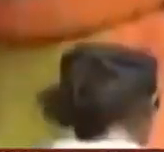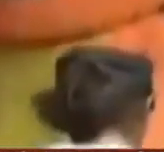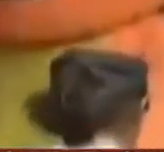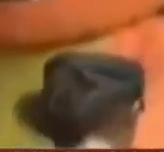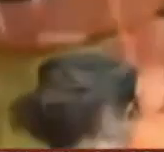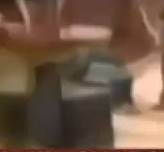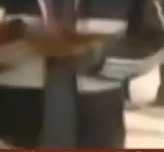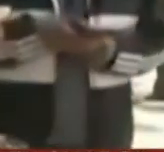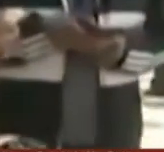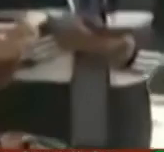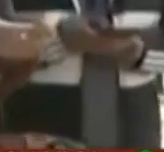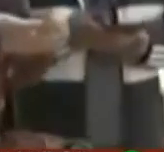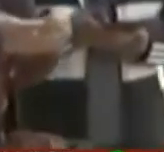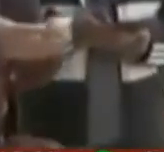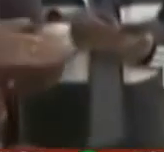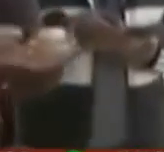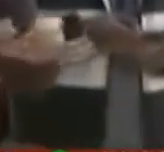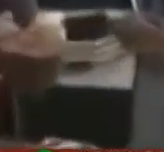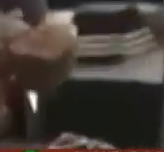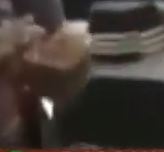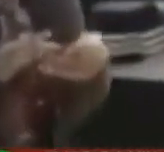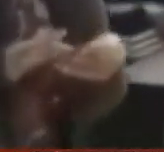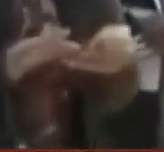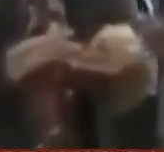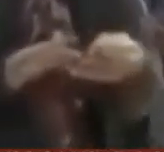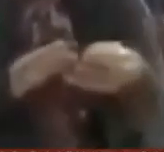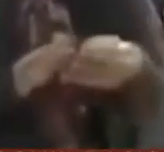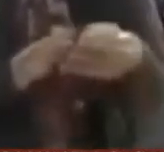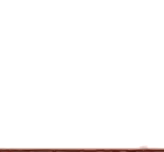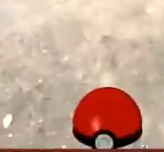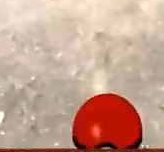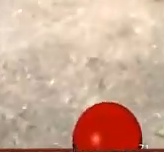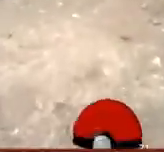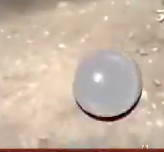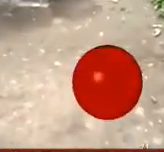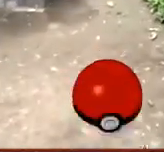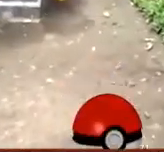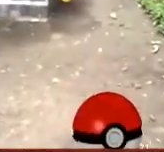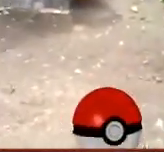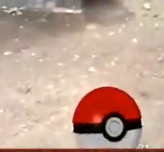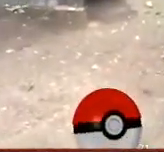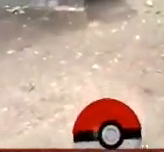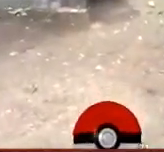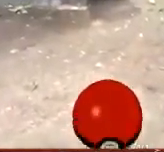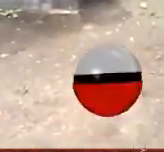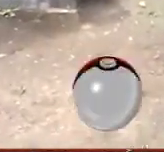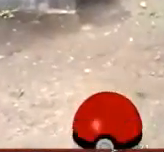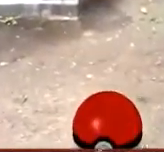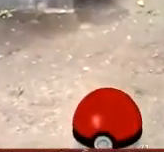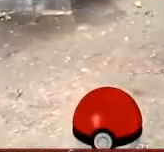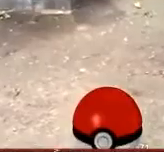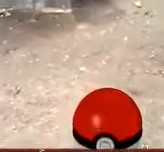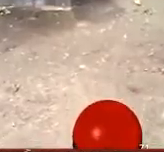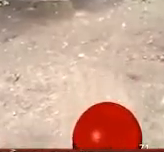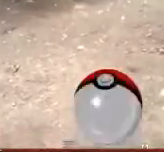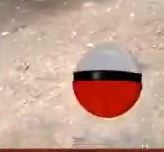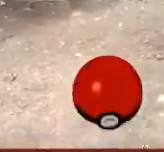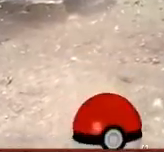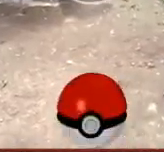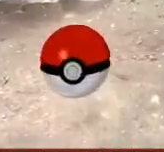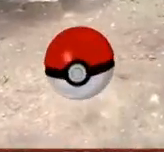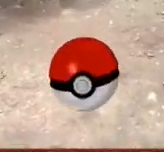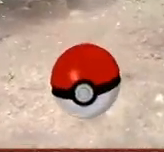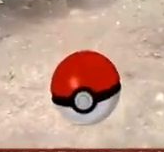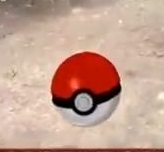100%, los asistentes dedicaron horas ininterrumpidas a esta polémica misión. El concierto fue The Chiptune,